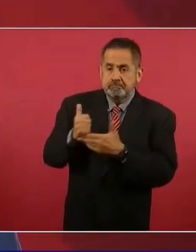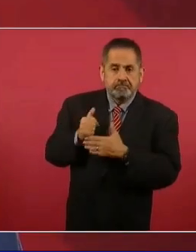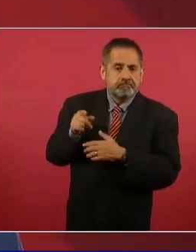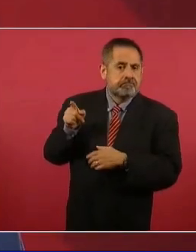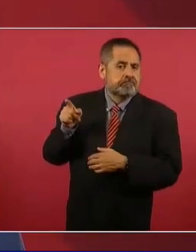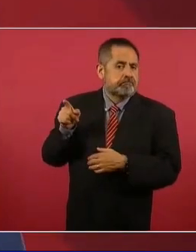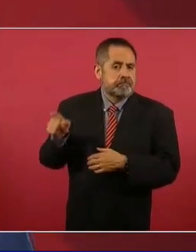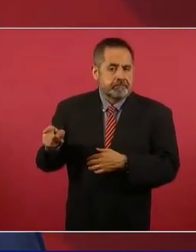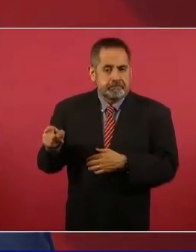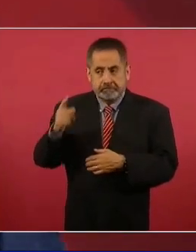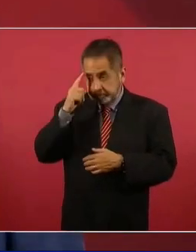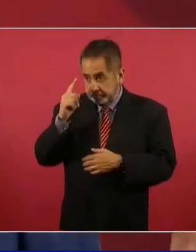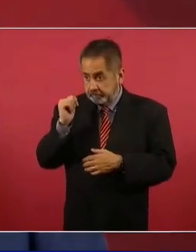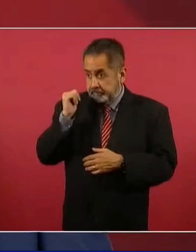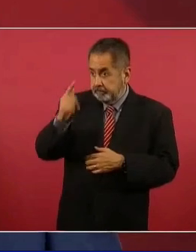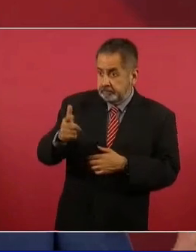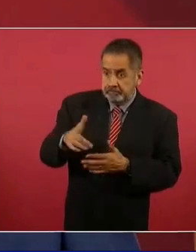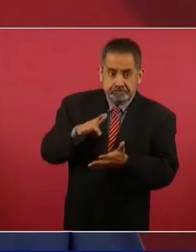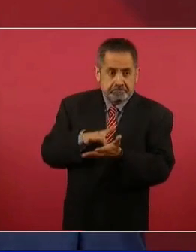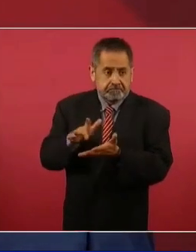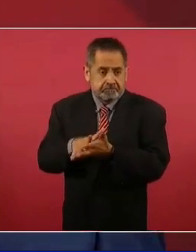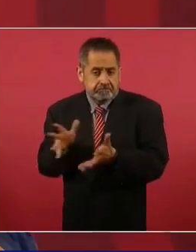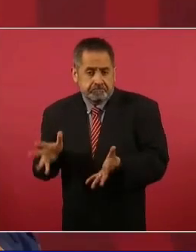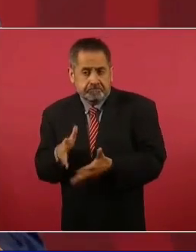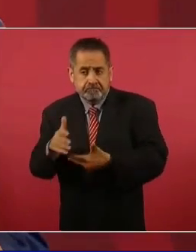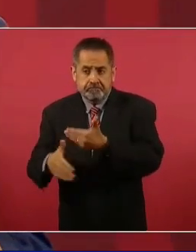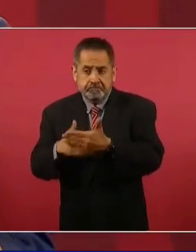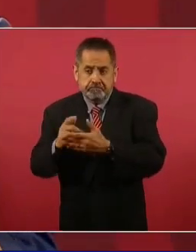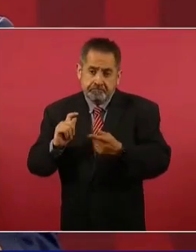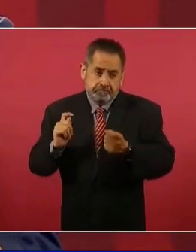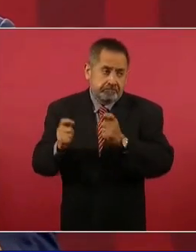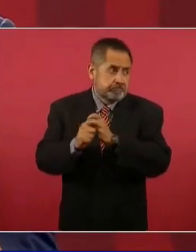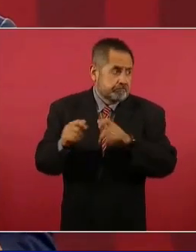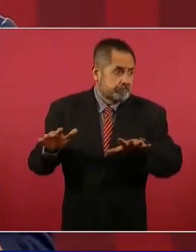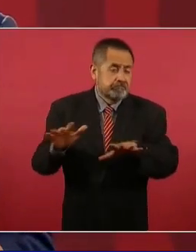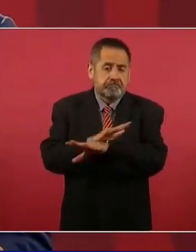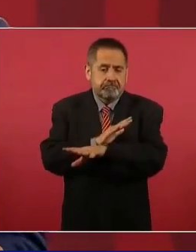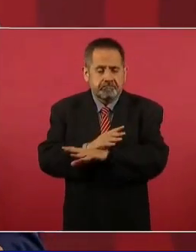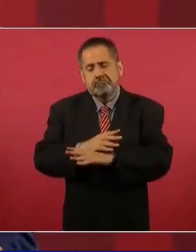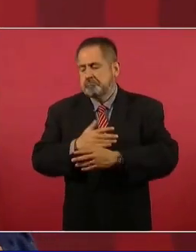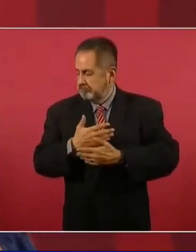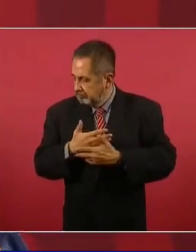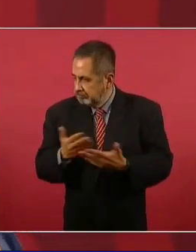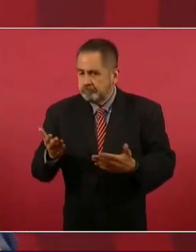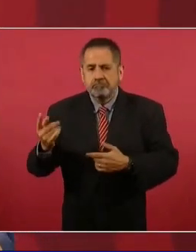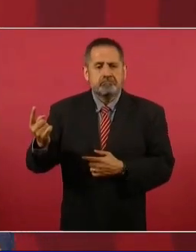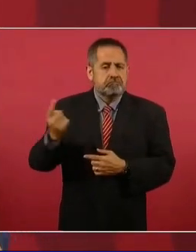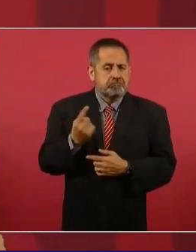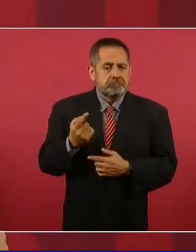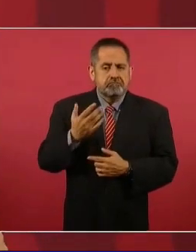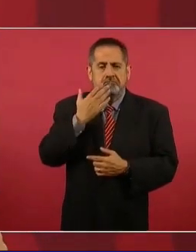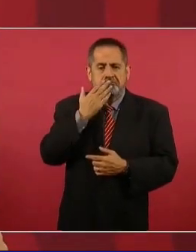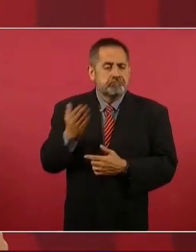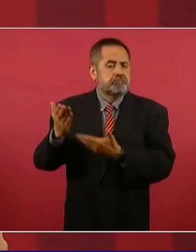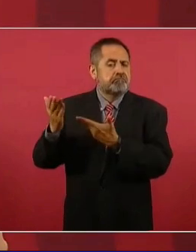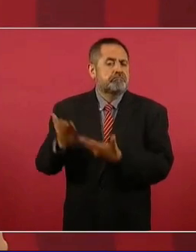para seguir impulsando la transformación del país está